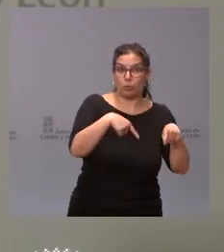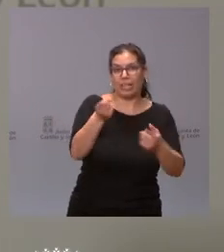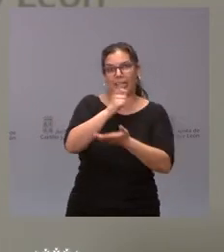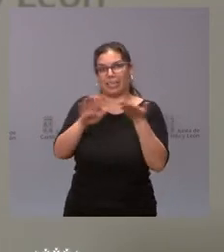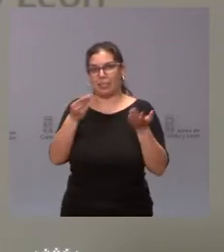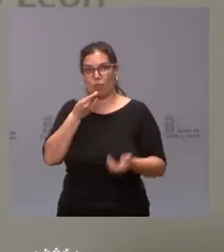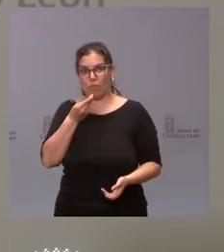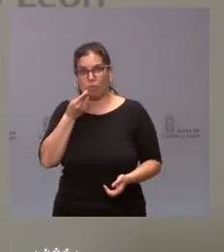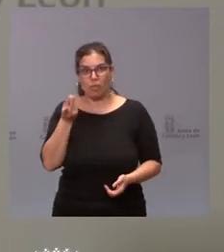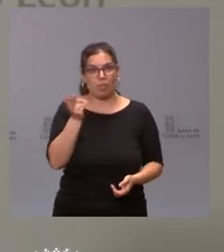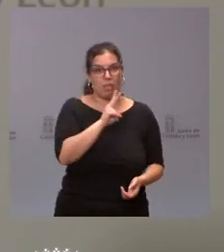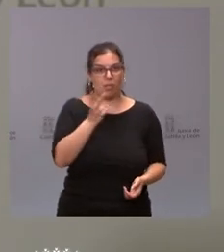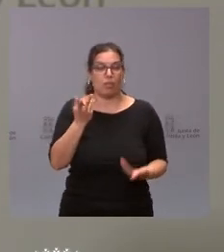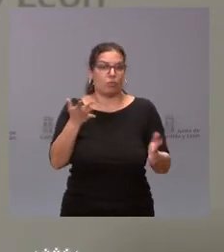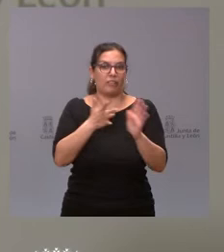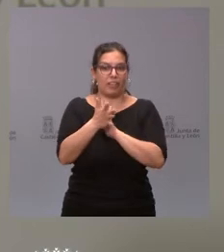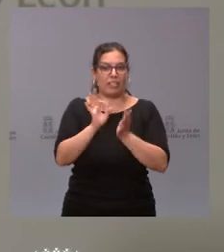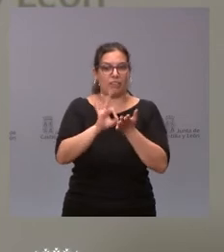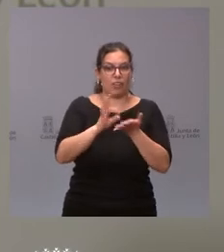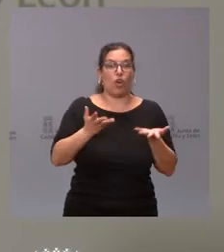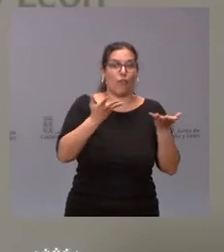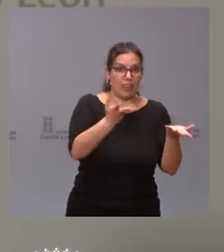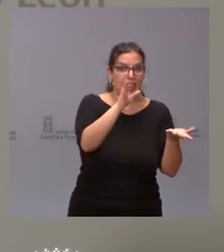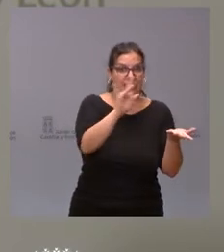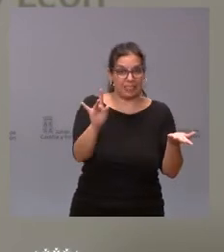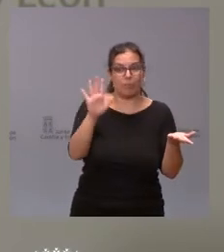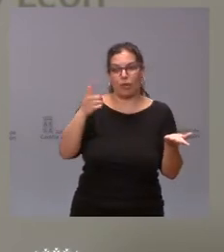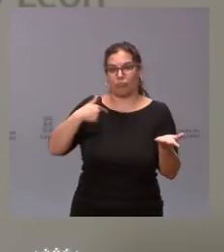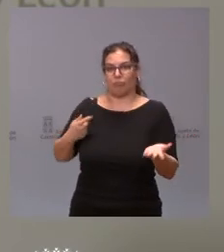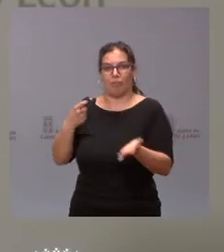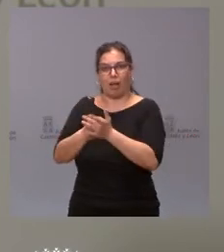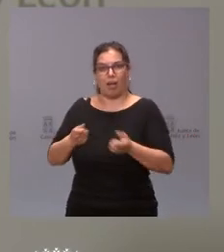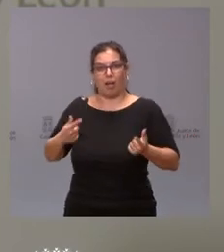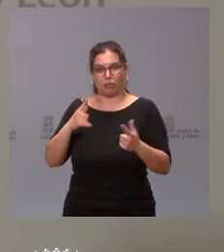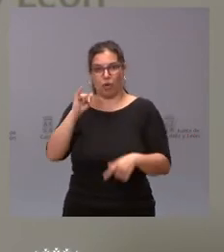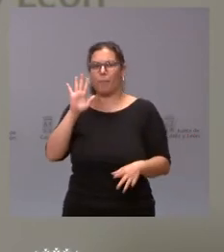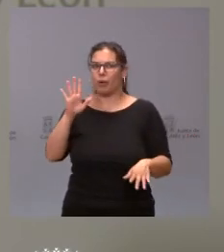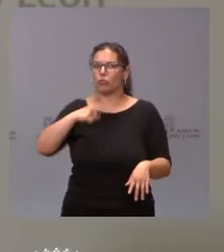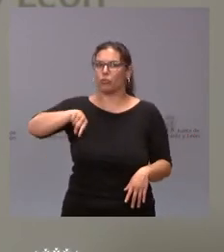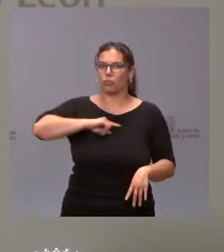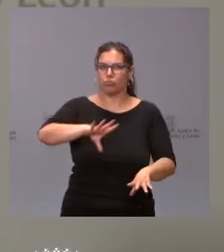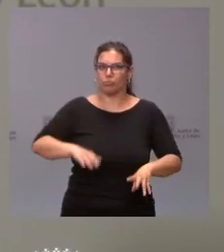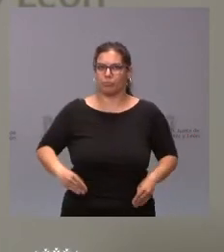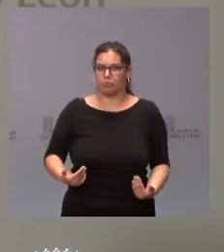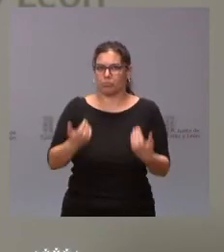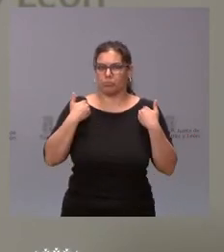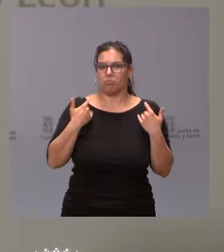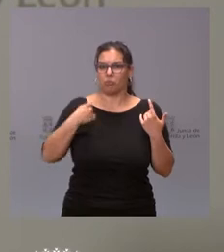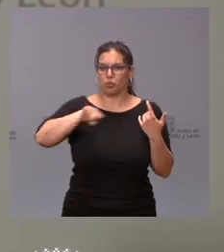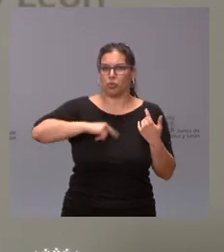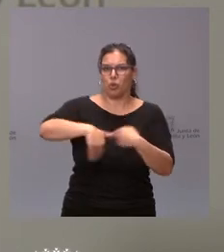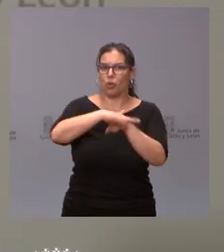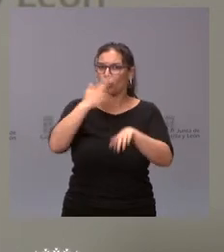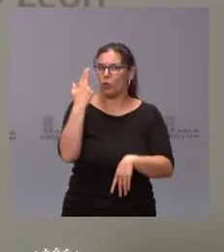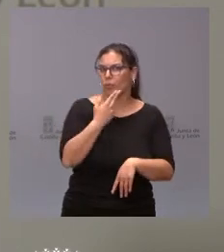lógicamente es un servicio que se presta, pero también tiene un coste en relación con el mismo, pero que estamos dispuestos a asumir. Somos un gobierno muy